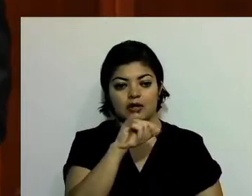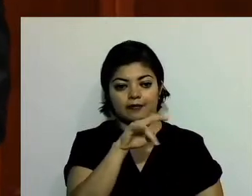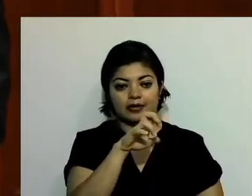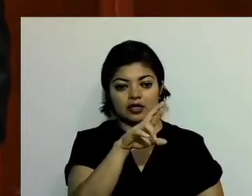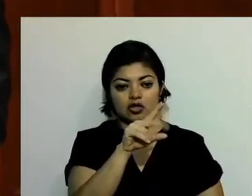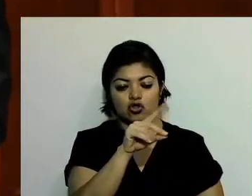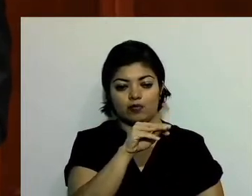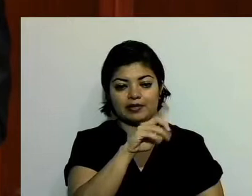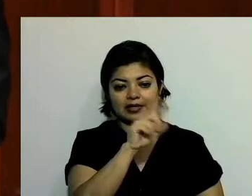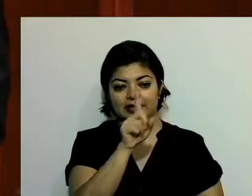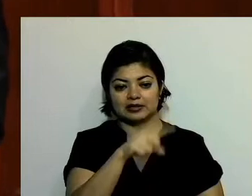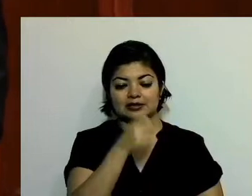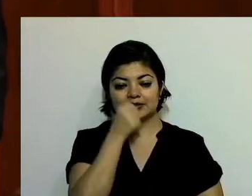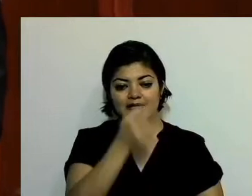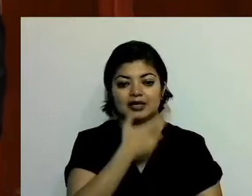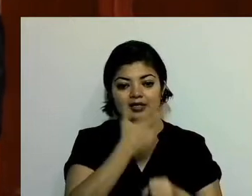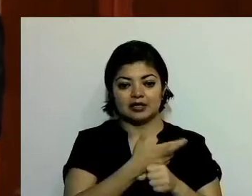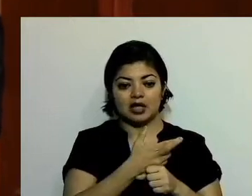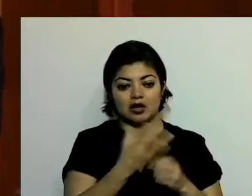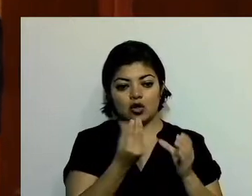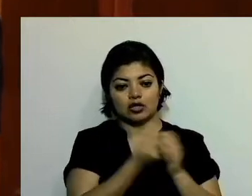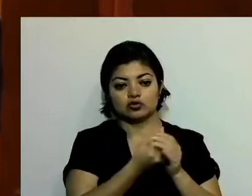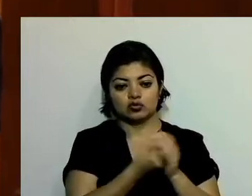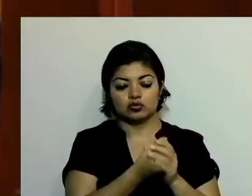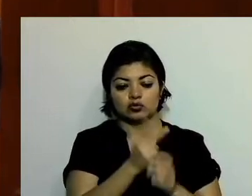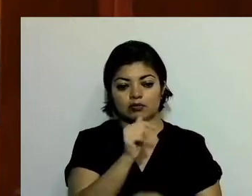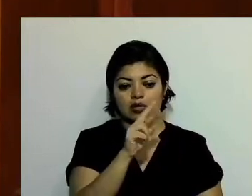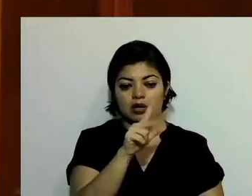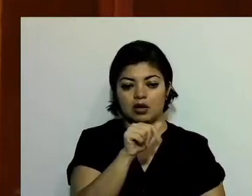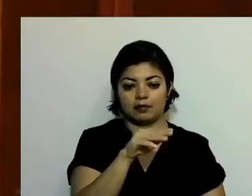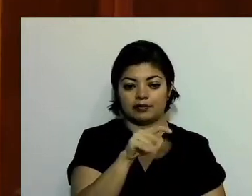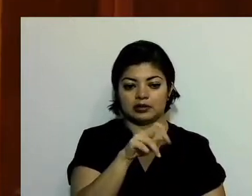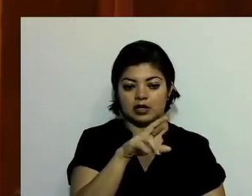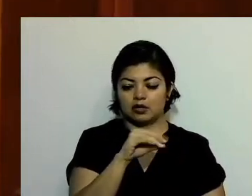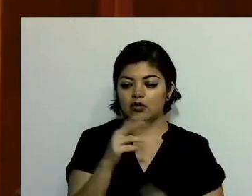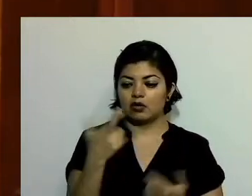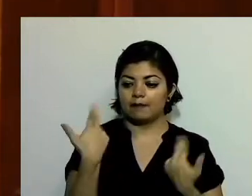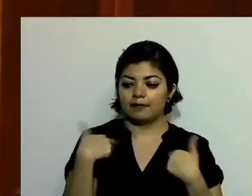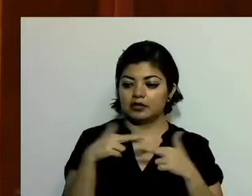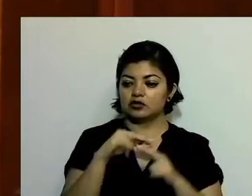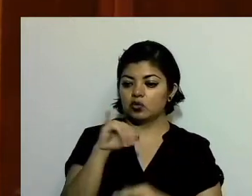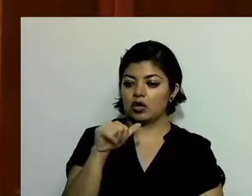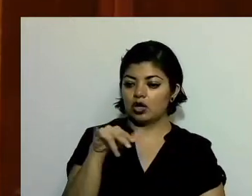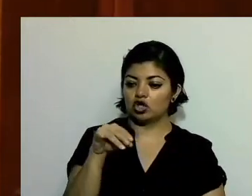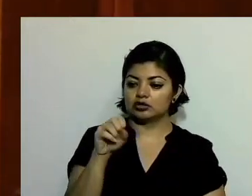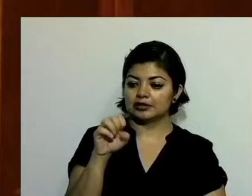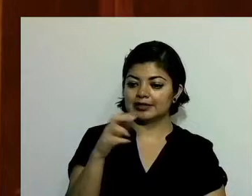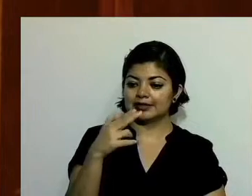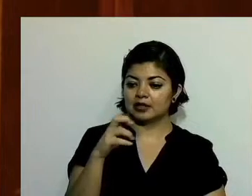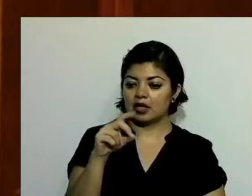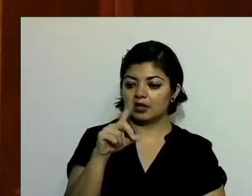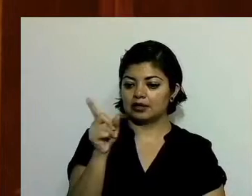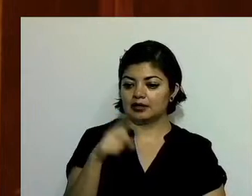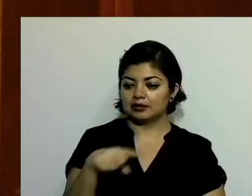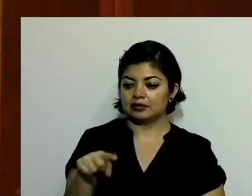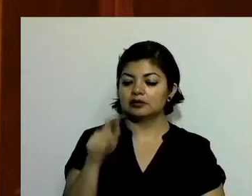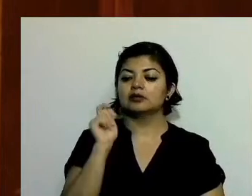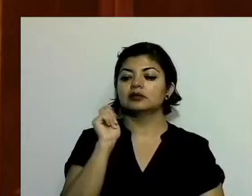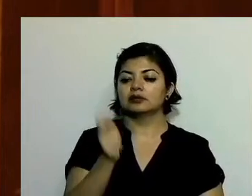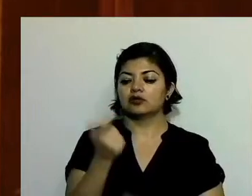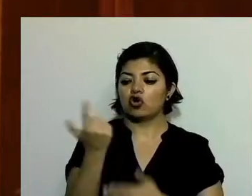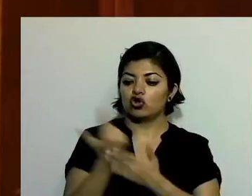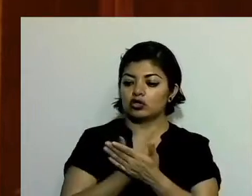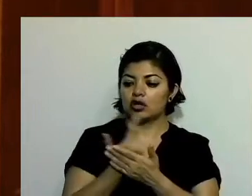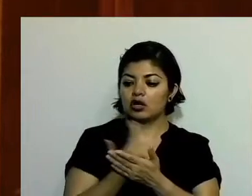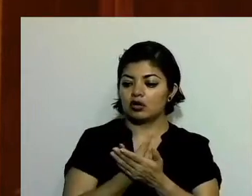secretario de Asuntos Parlamentarios. Al maestro Juan José Hernández Bences, contralor del Poder Legislativo.